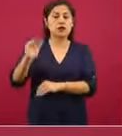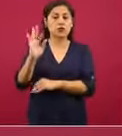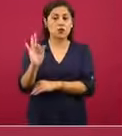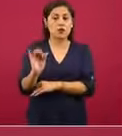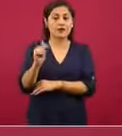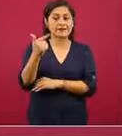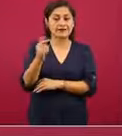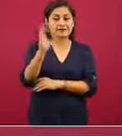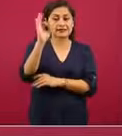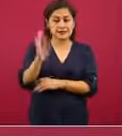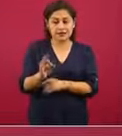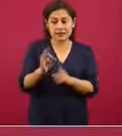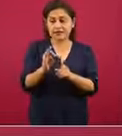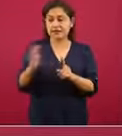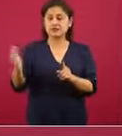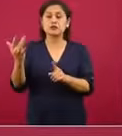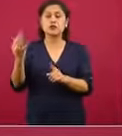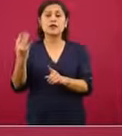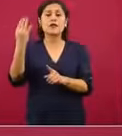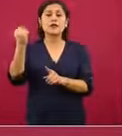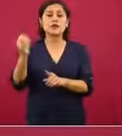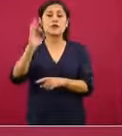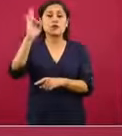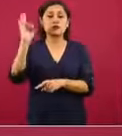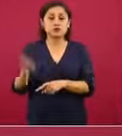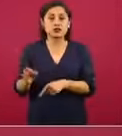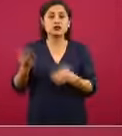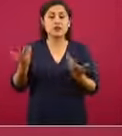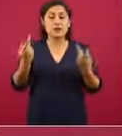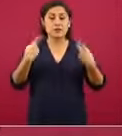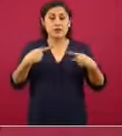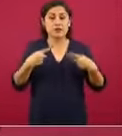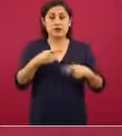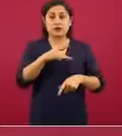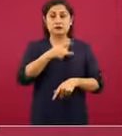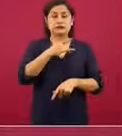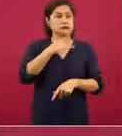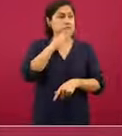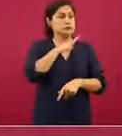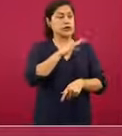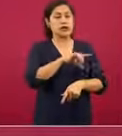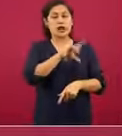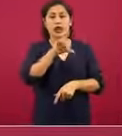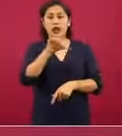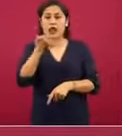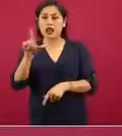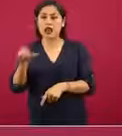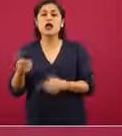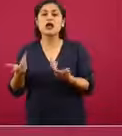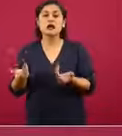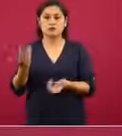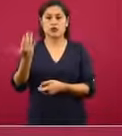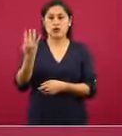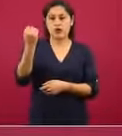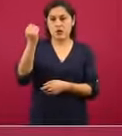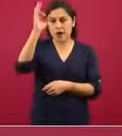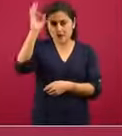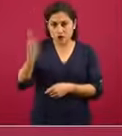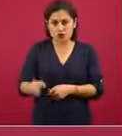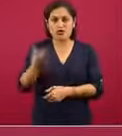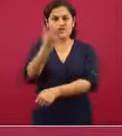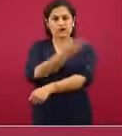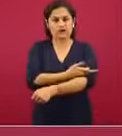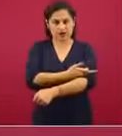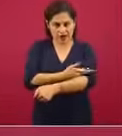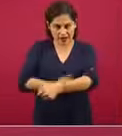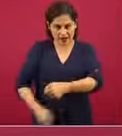59 por ciento. 59 por ciento del total de los casos que requerieron hospitalización llegaron de manera tardía. en